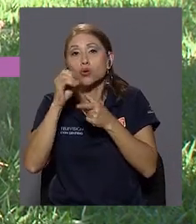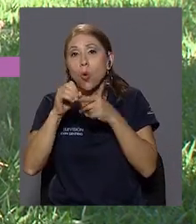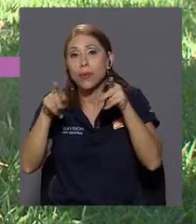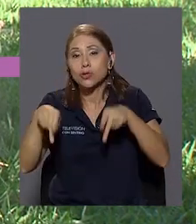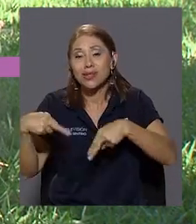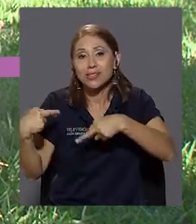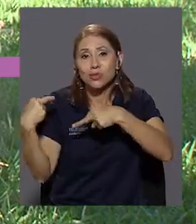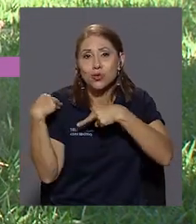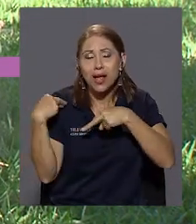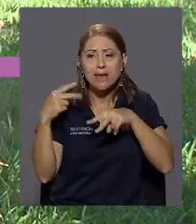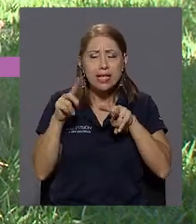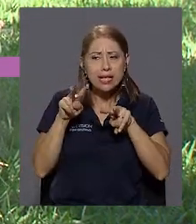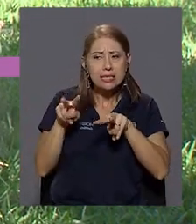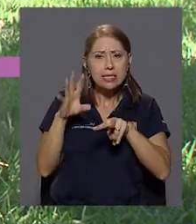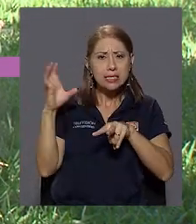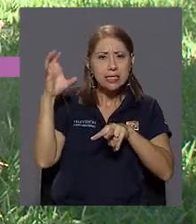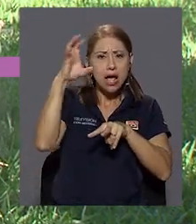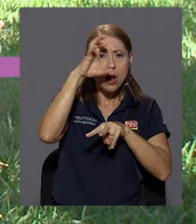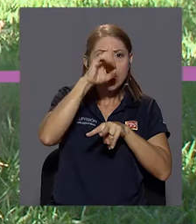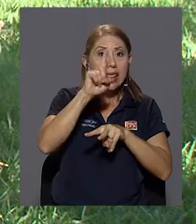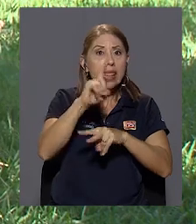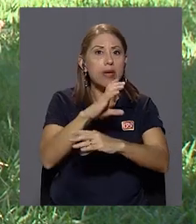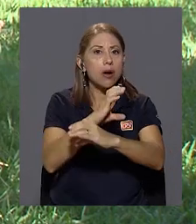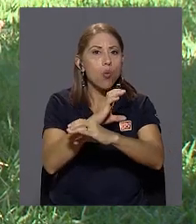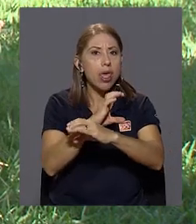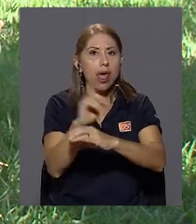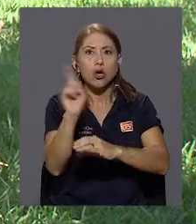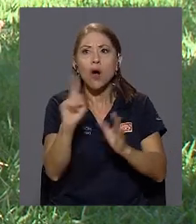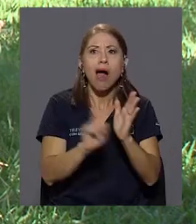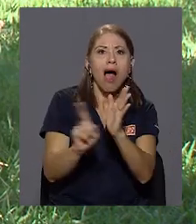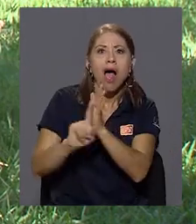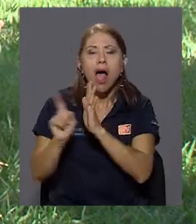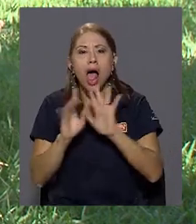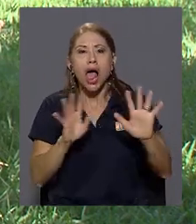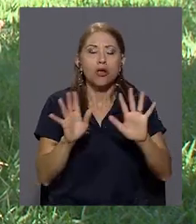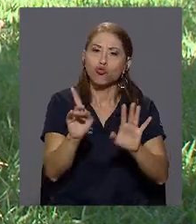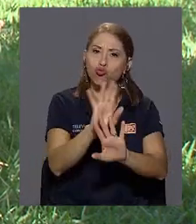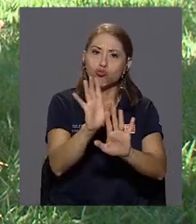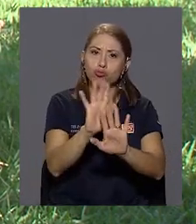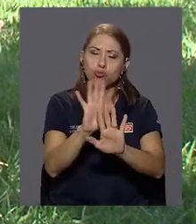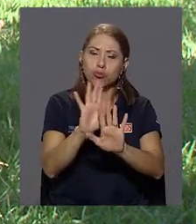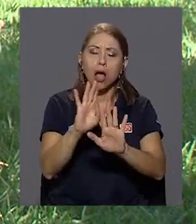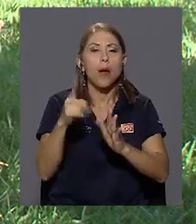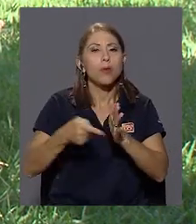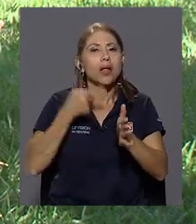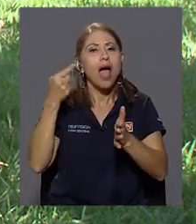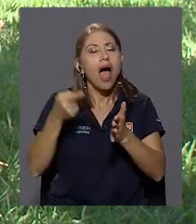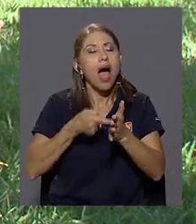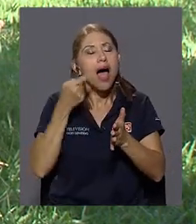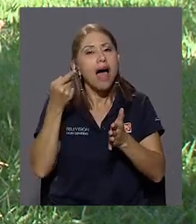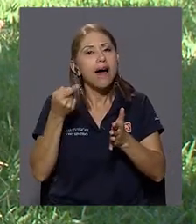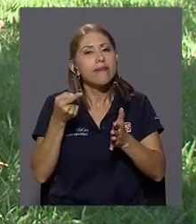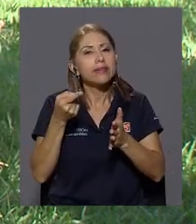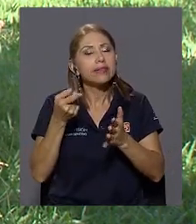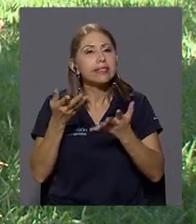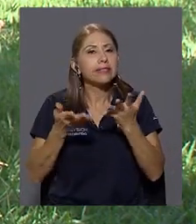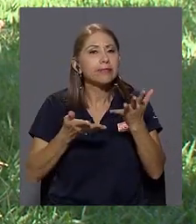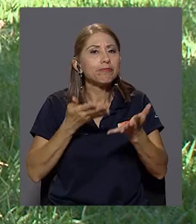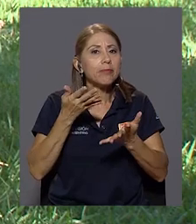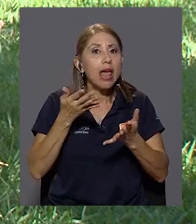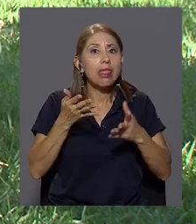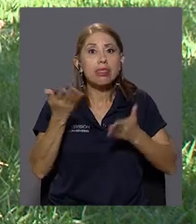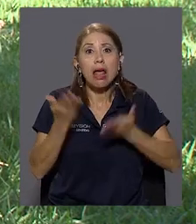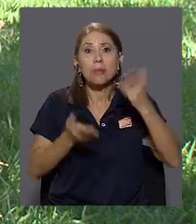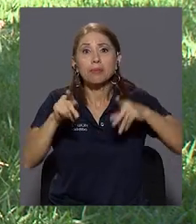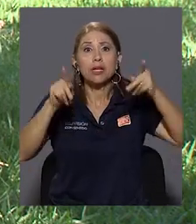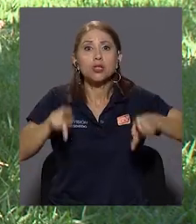tienen que primero actuar con prudencia y no entrar en alarma. Porque hay casos donde tal vez se va